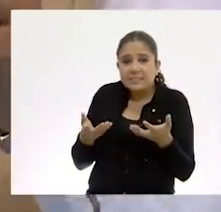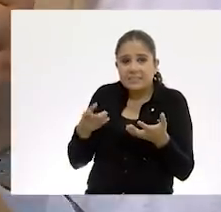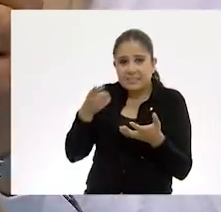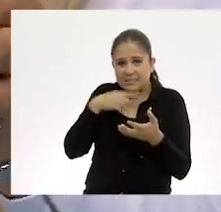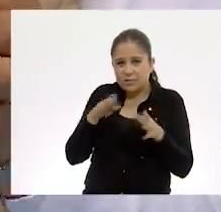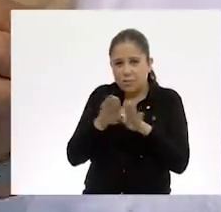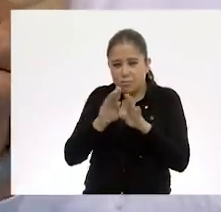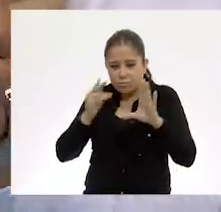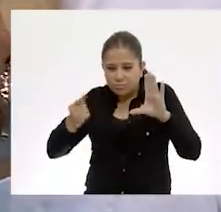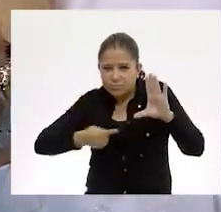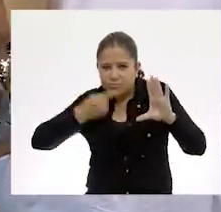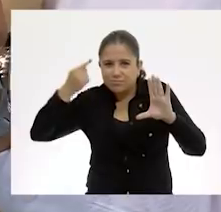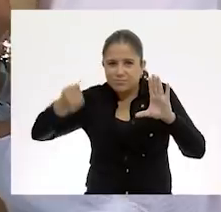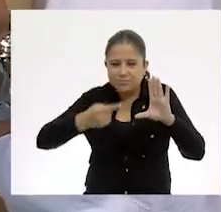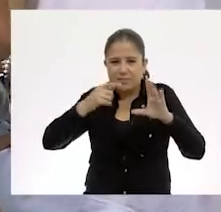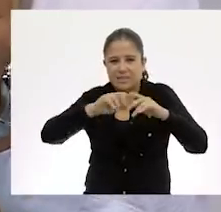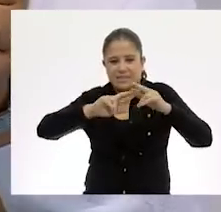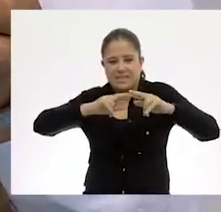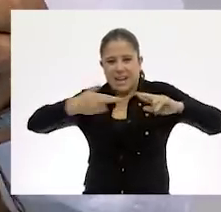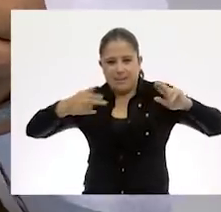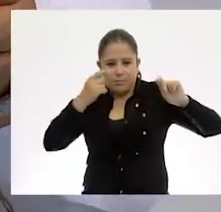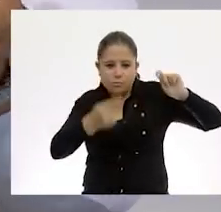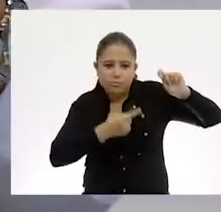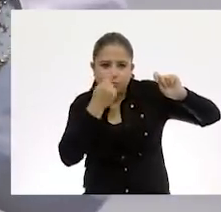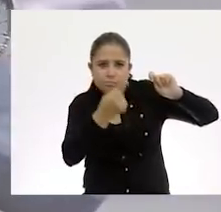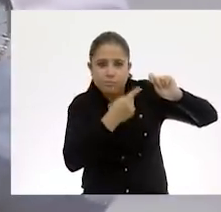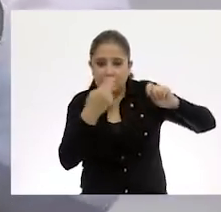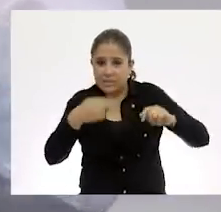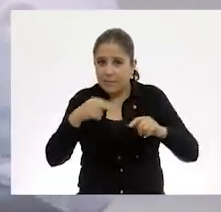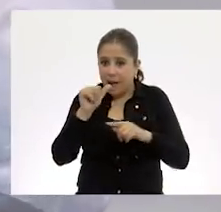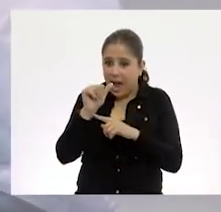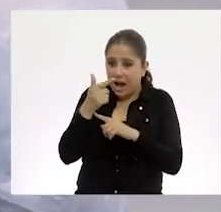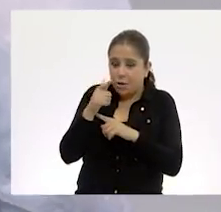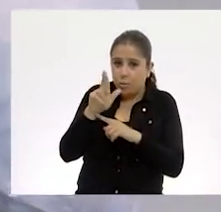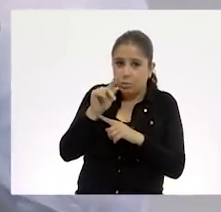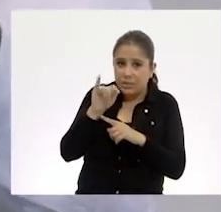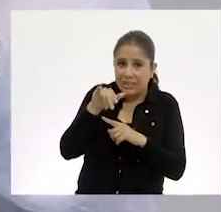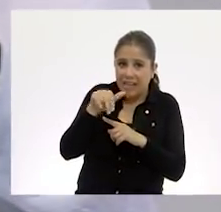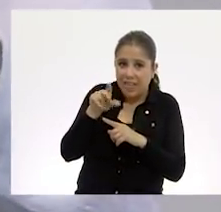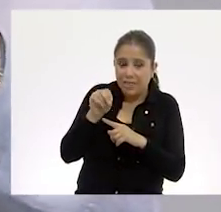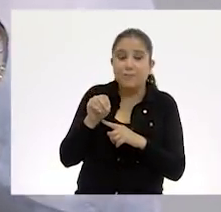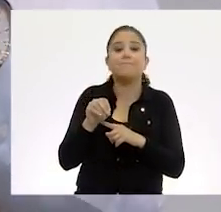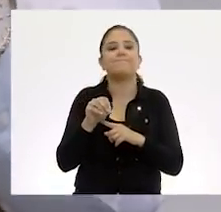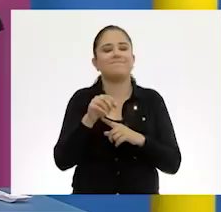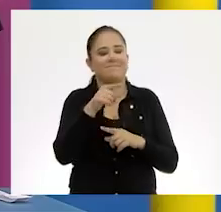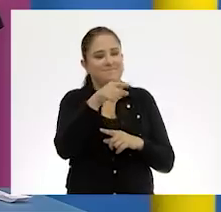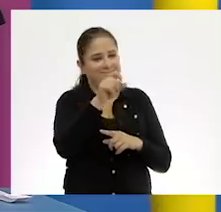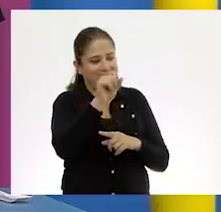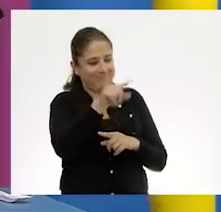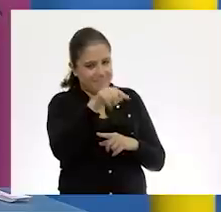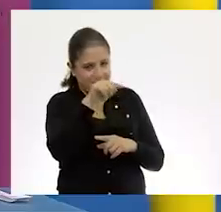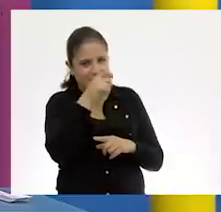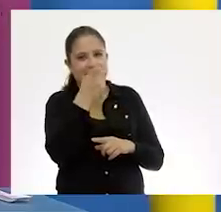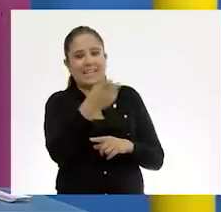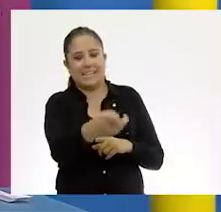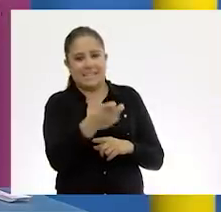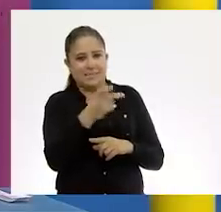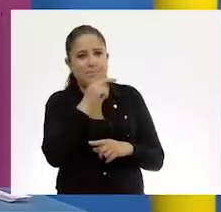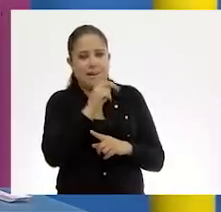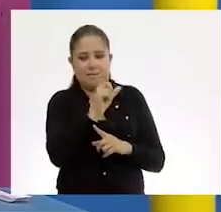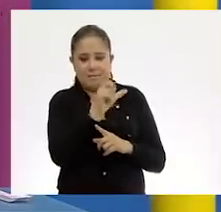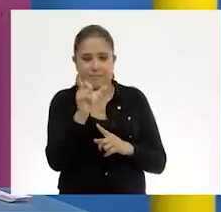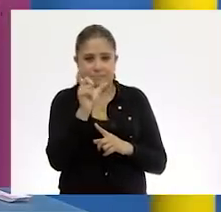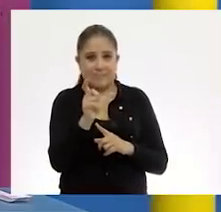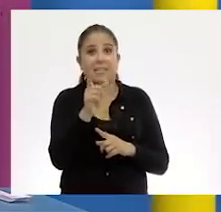recubriendo el alambre, ¿se llamaría aglutinado? El aglutinado de nuestra pieza, ese sería nuestro segundo paso. Nuestro primer